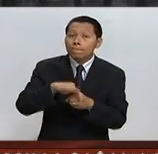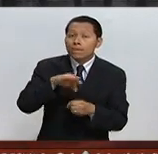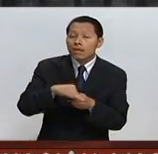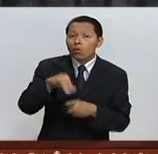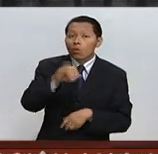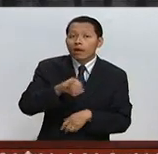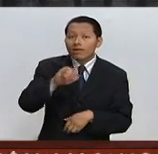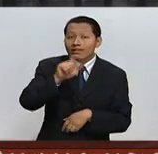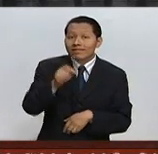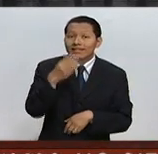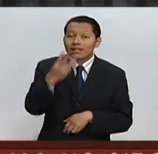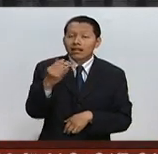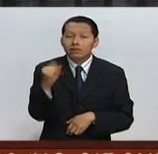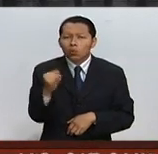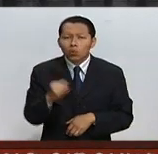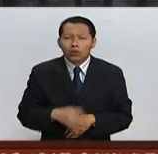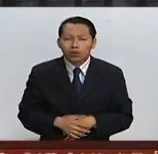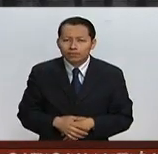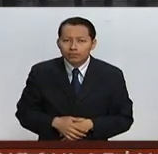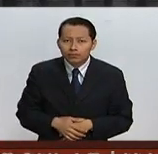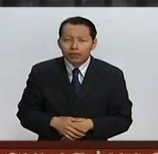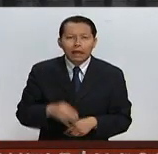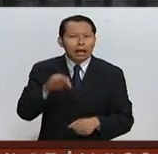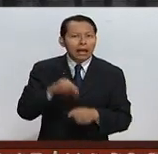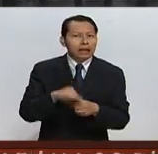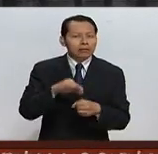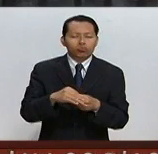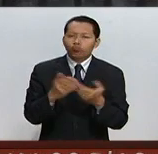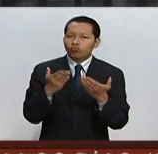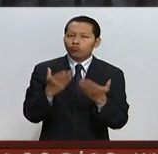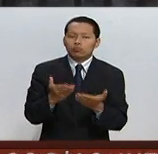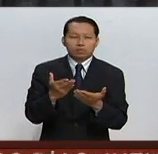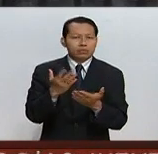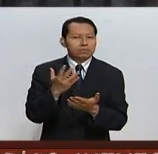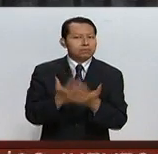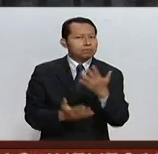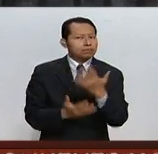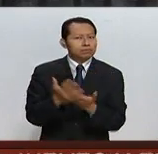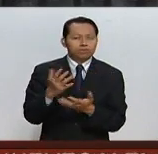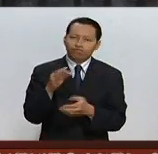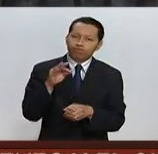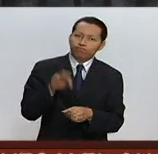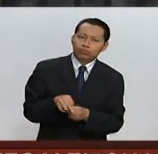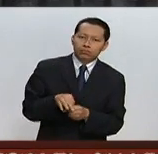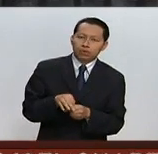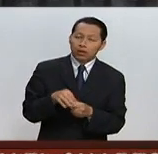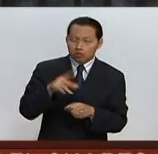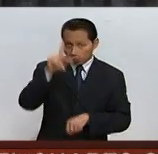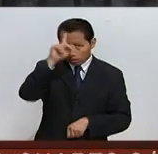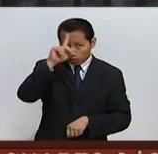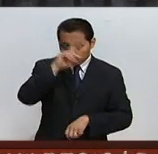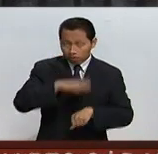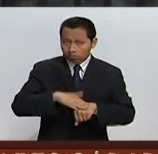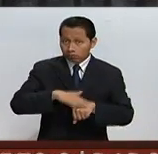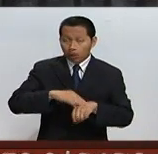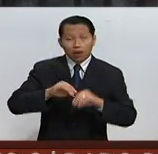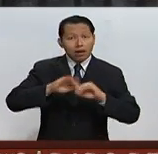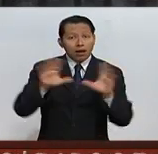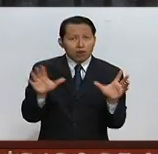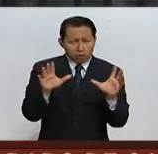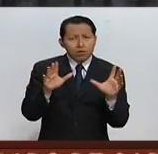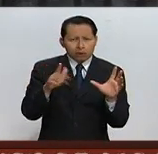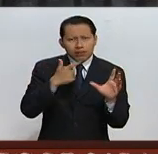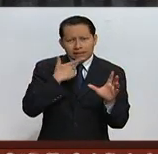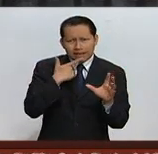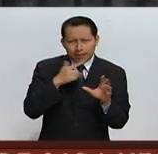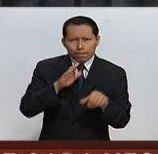de junio. La elección está en sus manos, pero mi recomendación es clara. Creo que Gran Bretaña